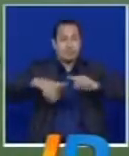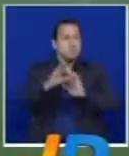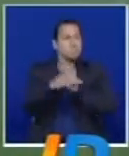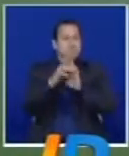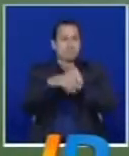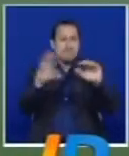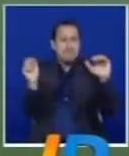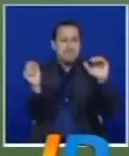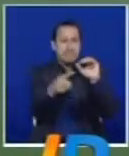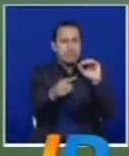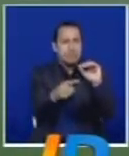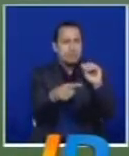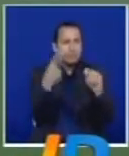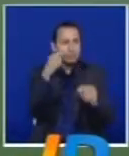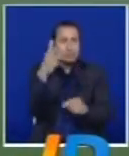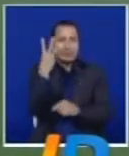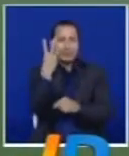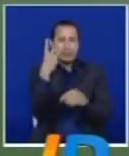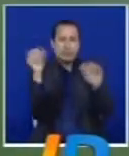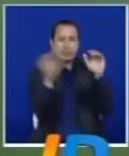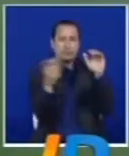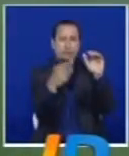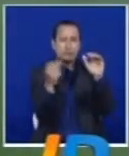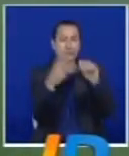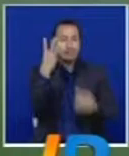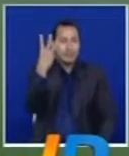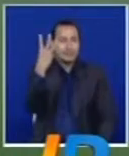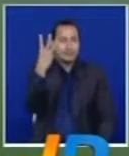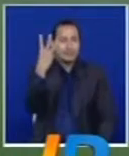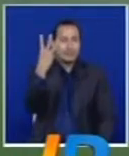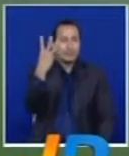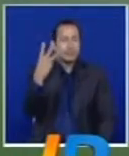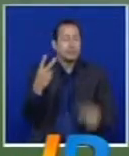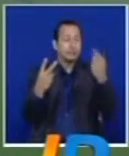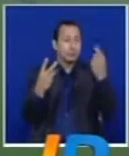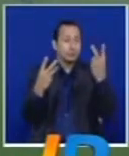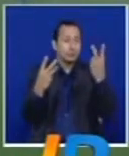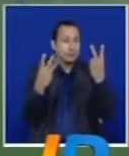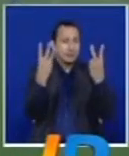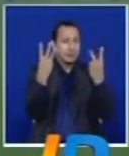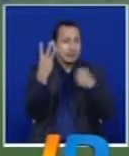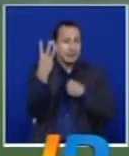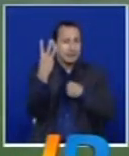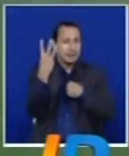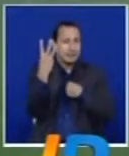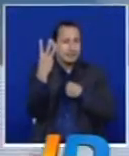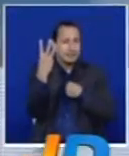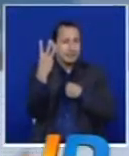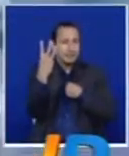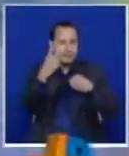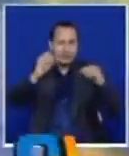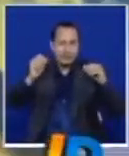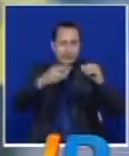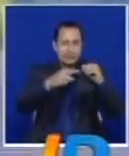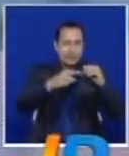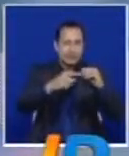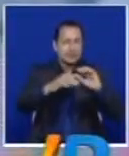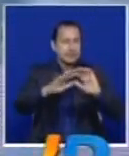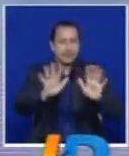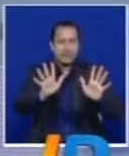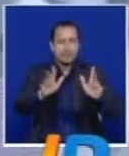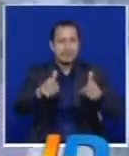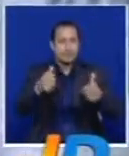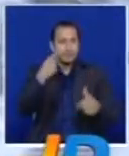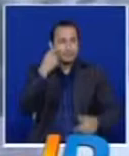frenar a Yang Su, marcó la tripleta. Ganaron dos, tres. Eran visitantes. Y aquí está el tercero. Eludia, el arquero y al fondo de la red.